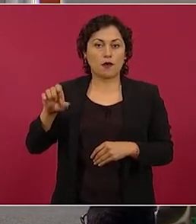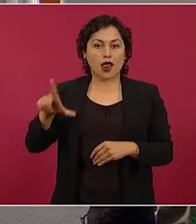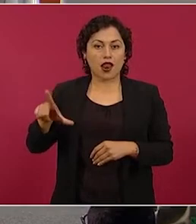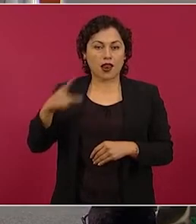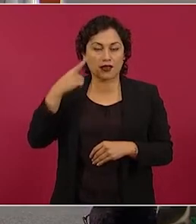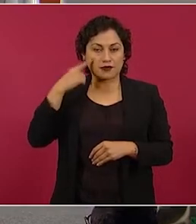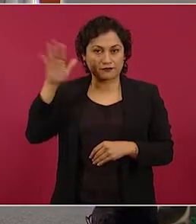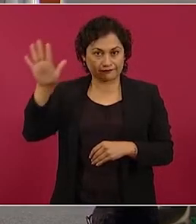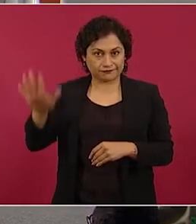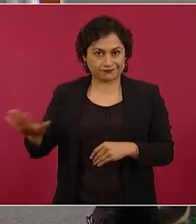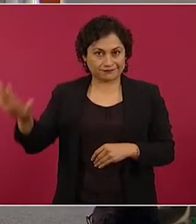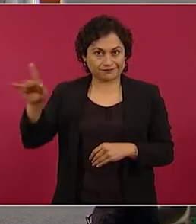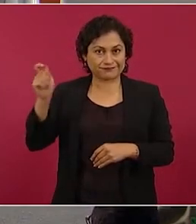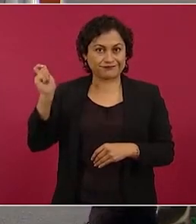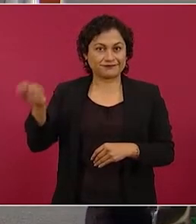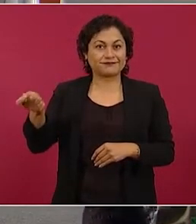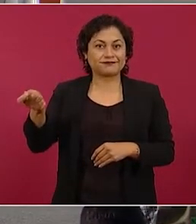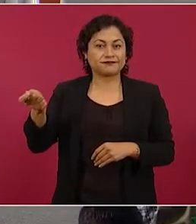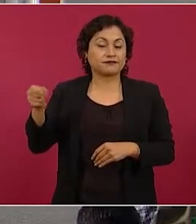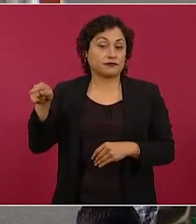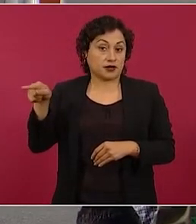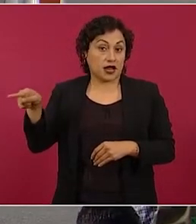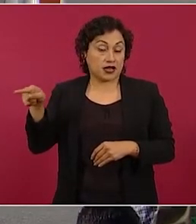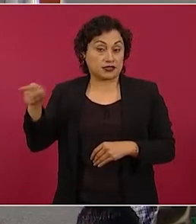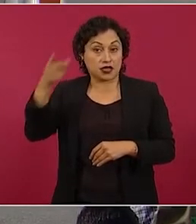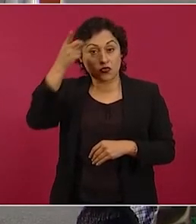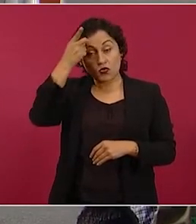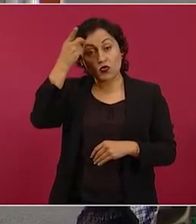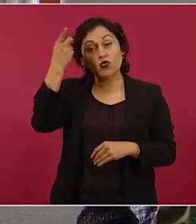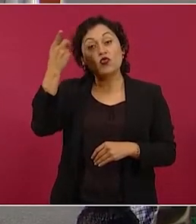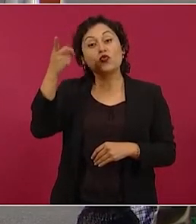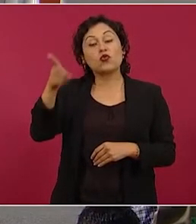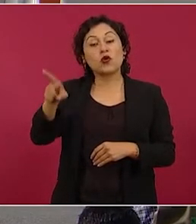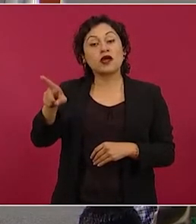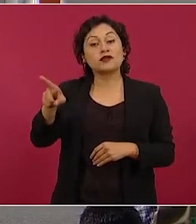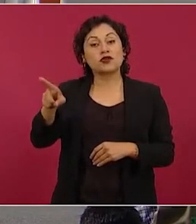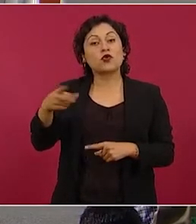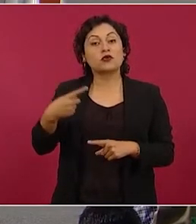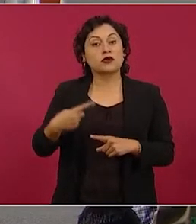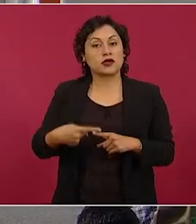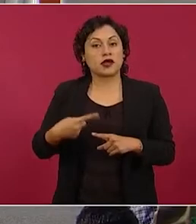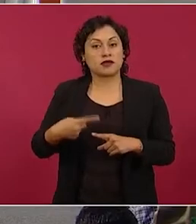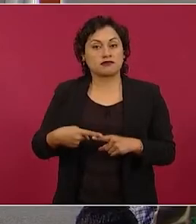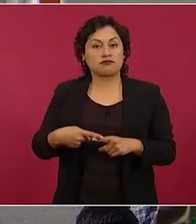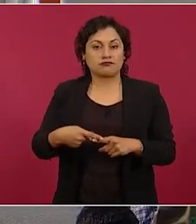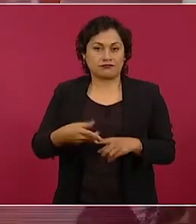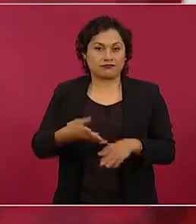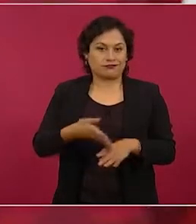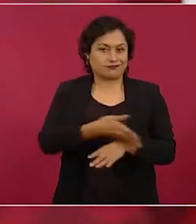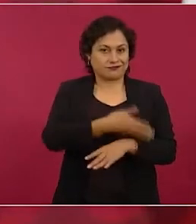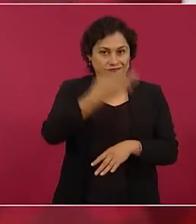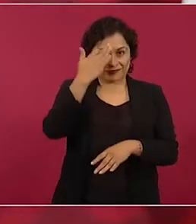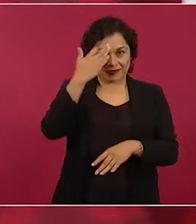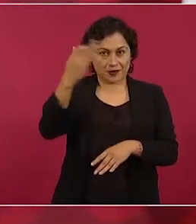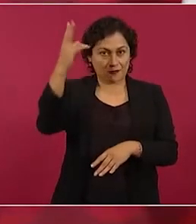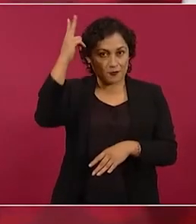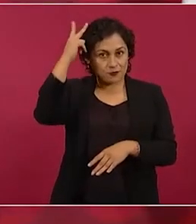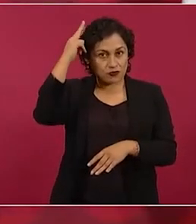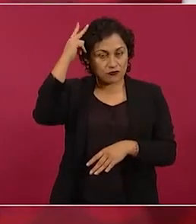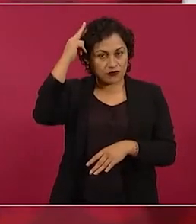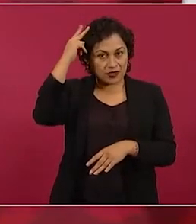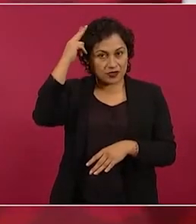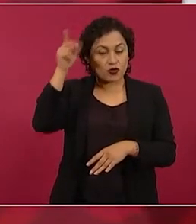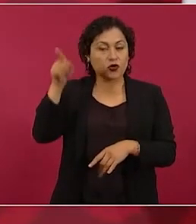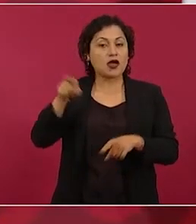Todo esto era del hermano en el porfiliato de don Justo